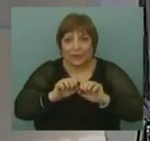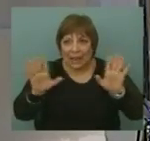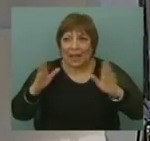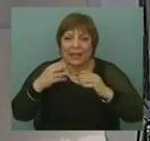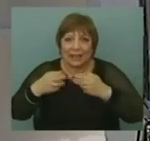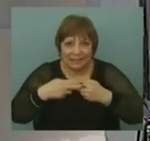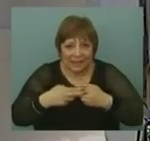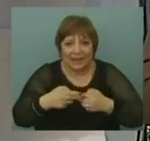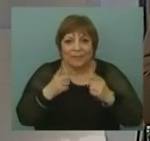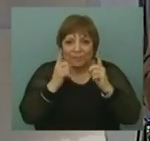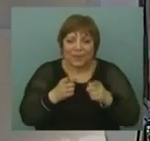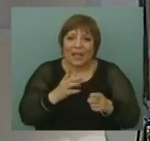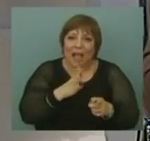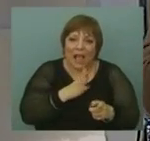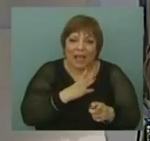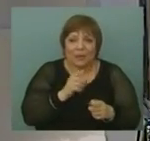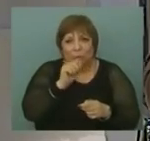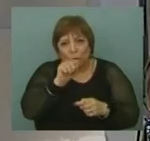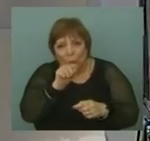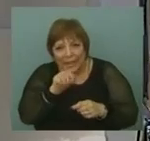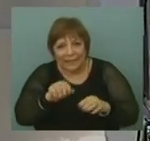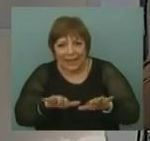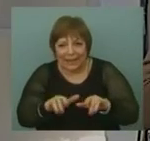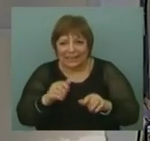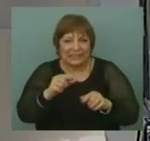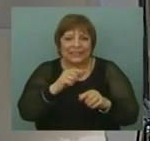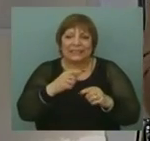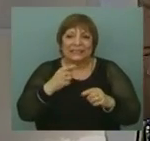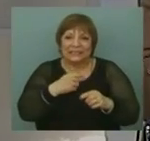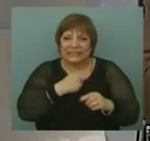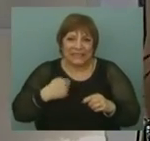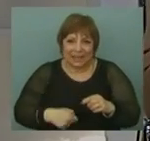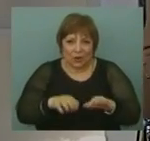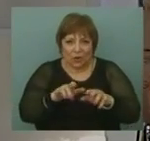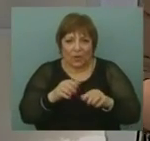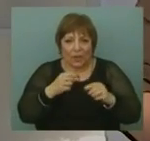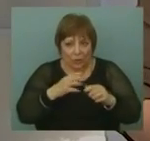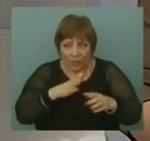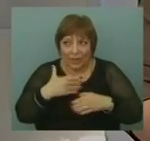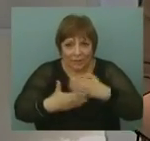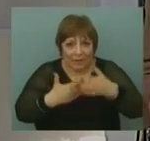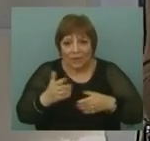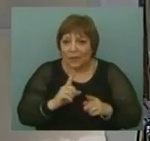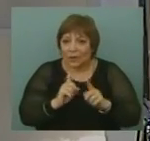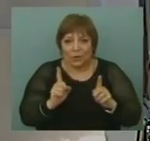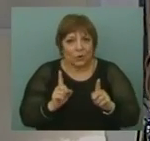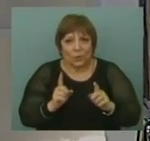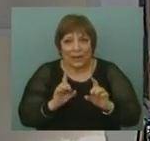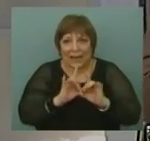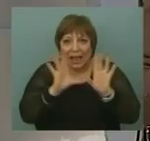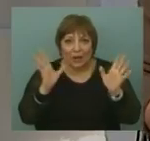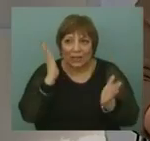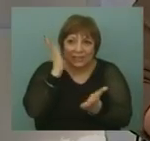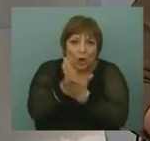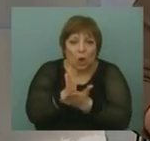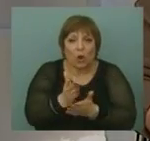redes sociales, y a pesar de que tienen un Twitter que tiene un nombre en chino, que lo están utilizando y todavía eso parece que no ha caído bajo la censura, el